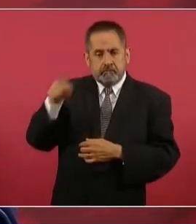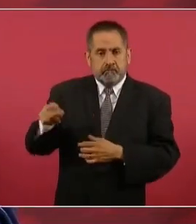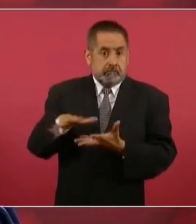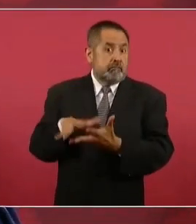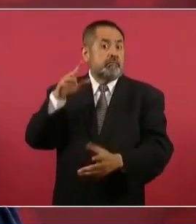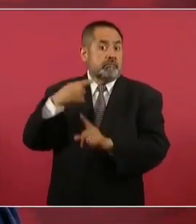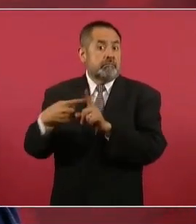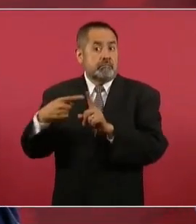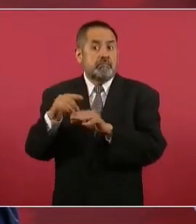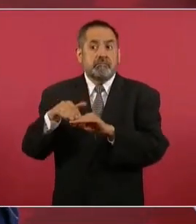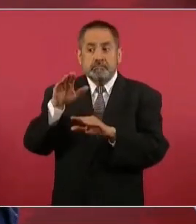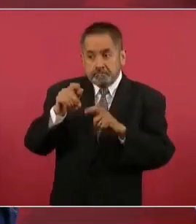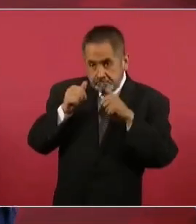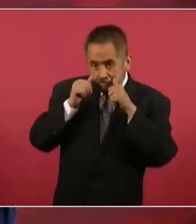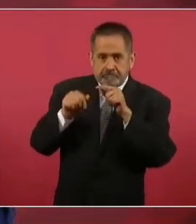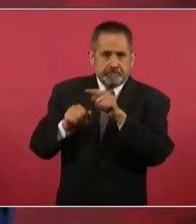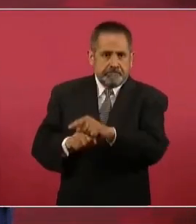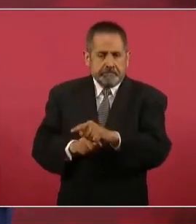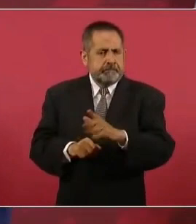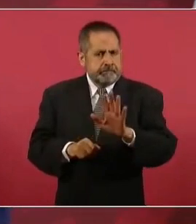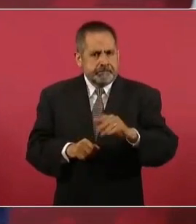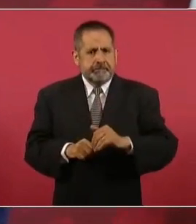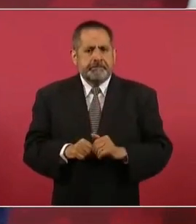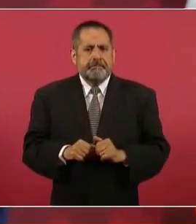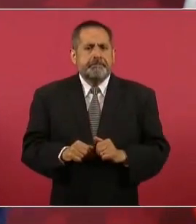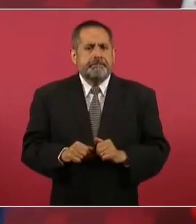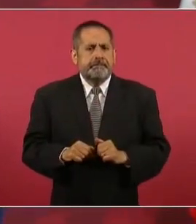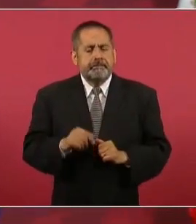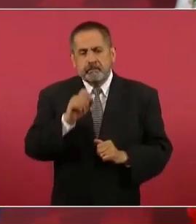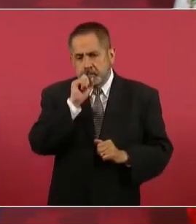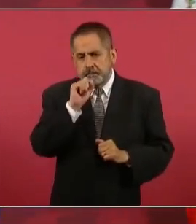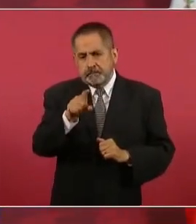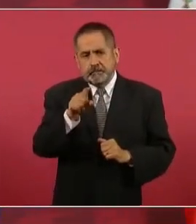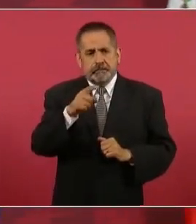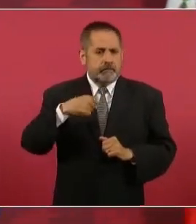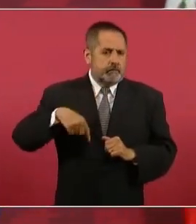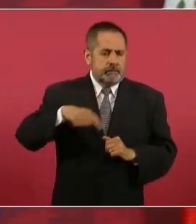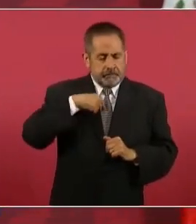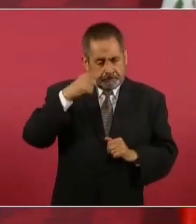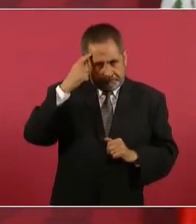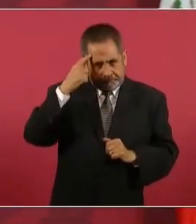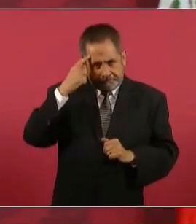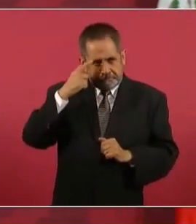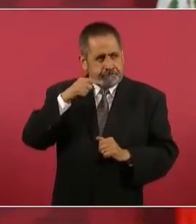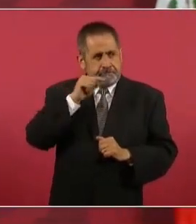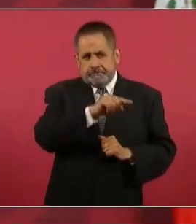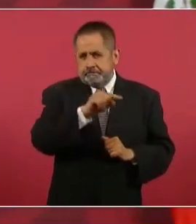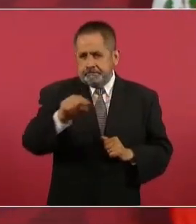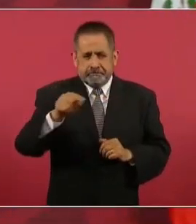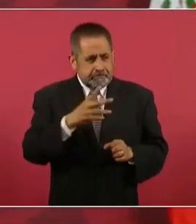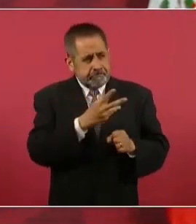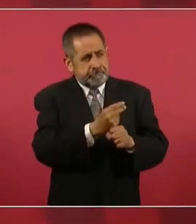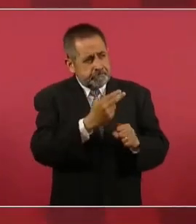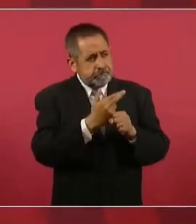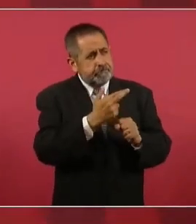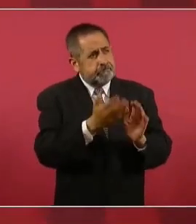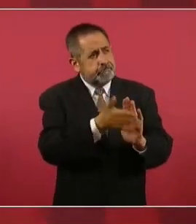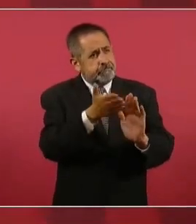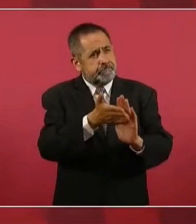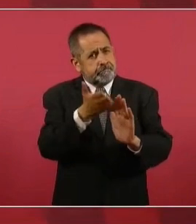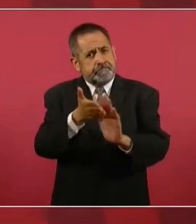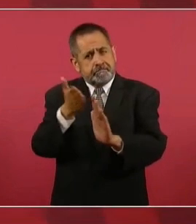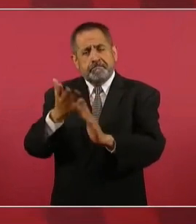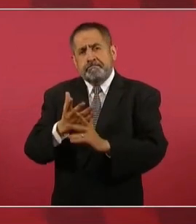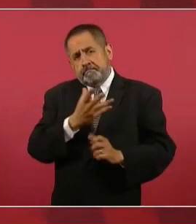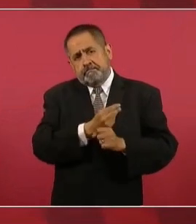Pero también estamos mejorando toda esta infraestructura de salud